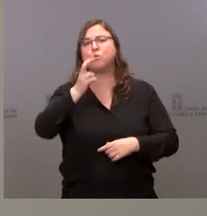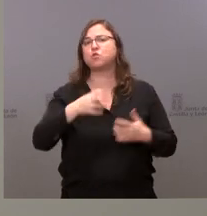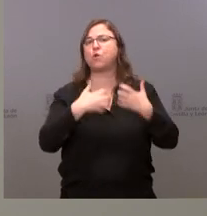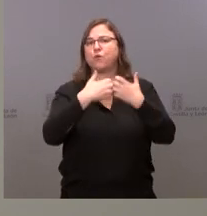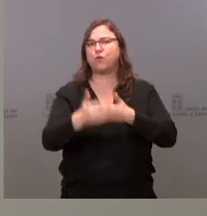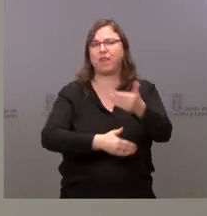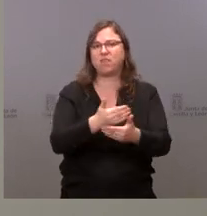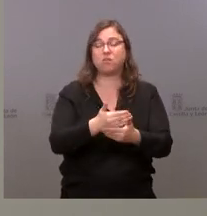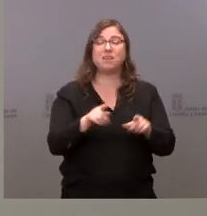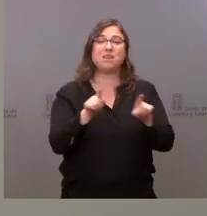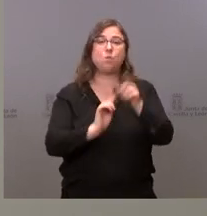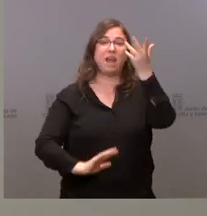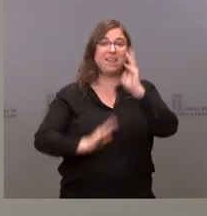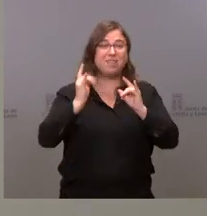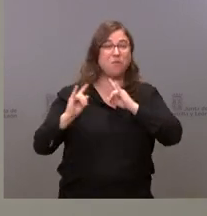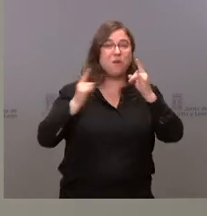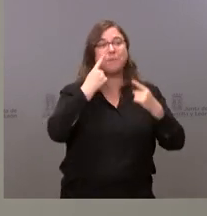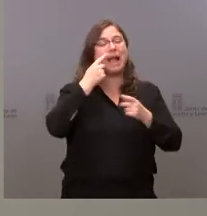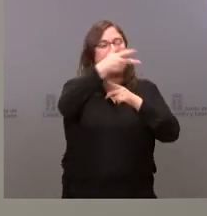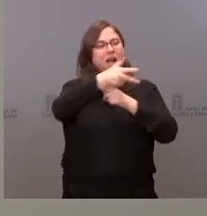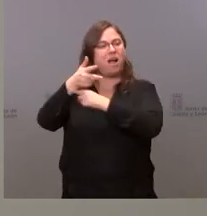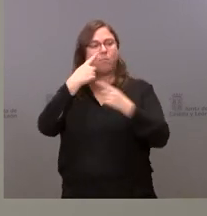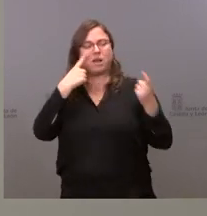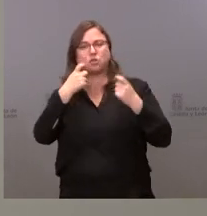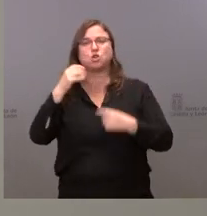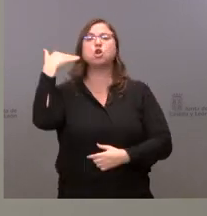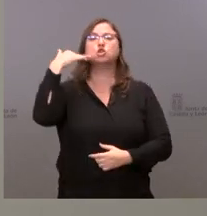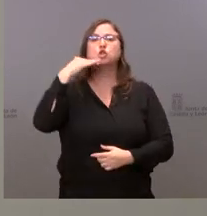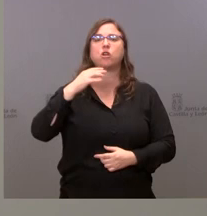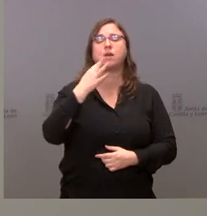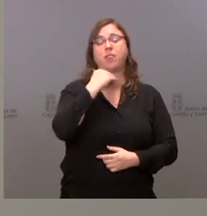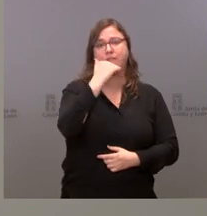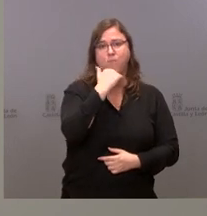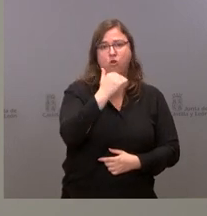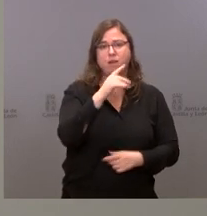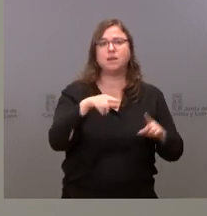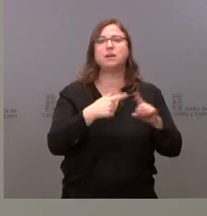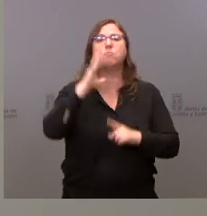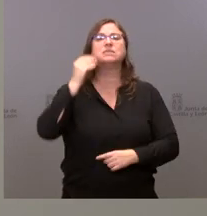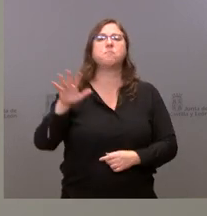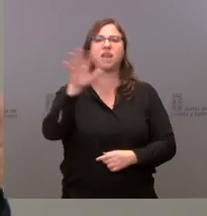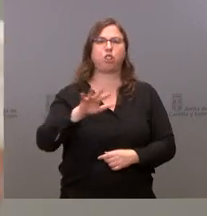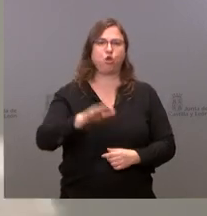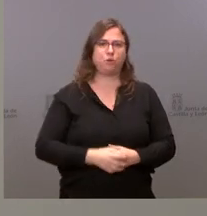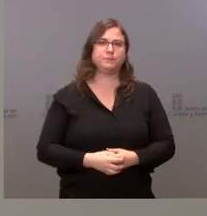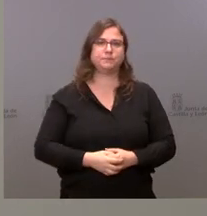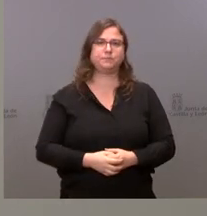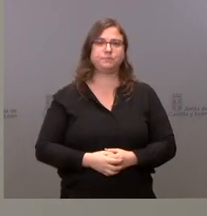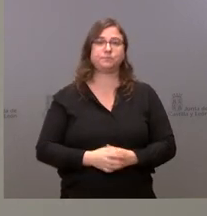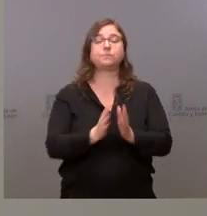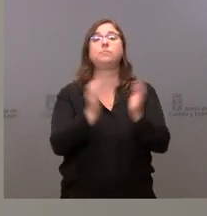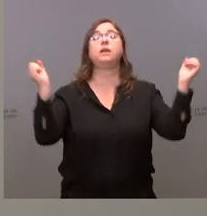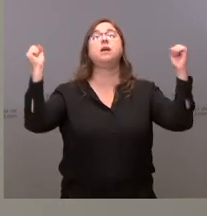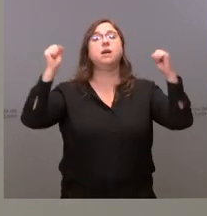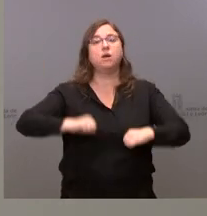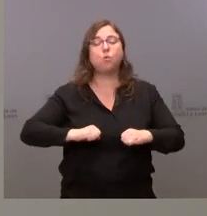red de cámaras de incendios forestales que tenemos instaladas en Soria, en Sanabria, Zamora y en el Bierzo, en León. Y el acuerdo número